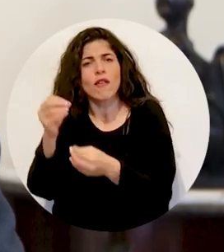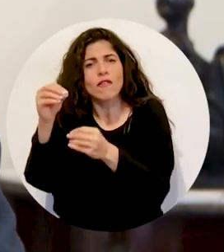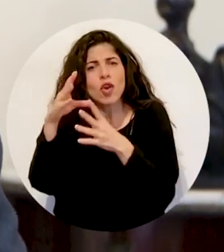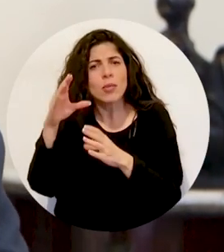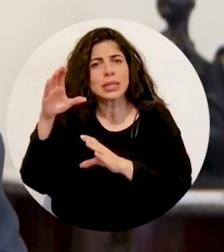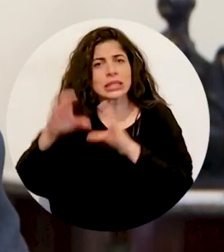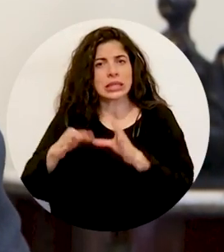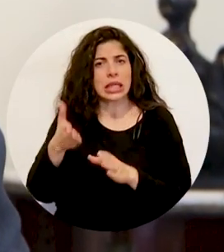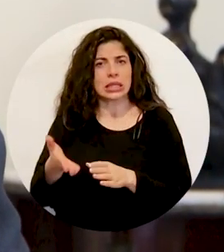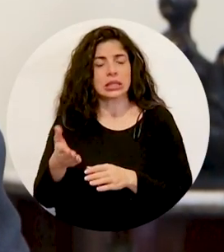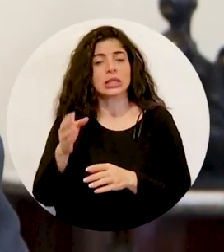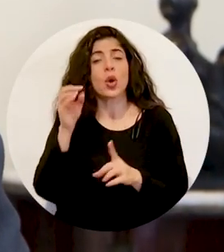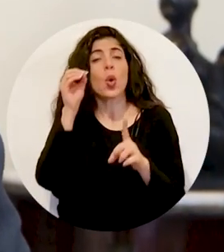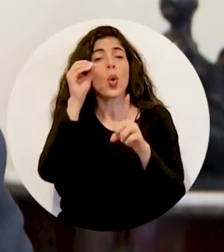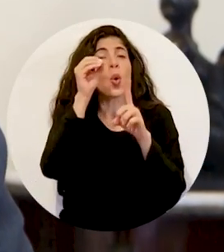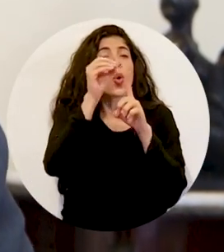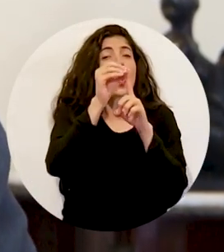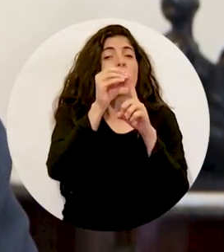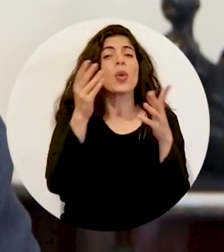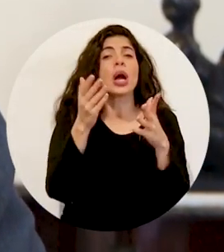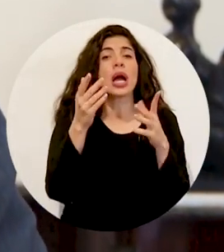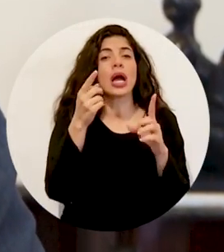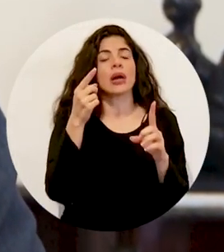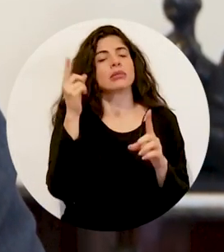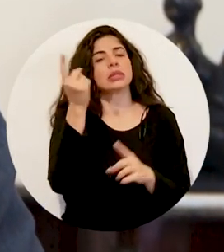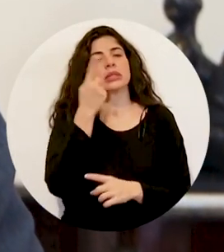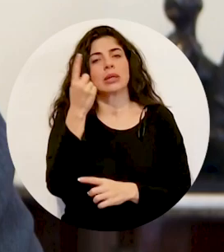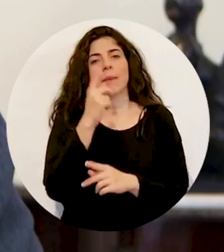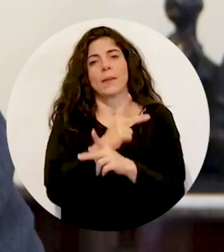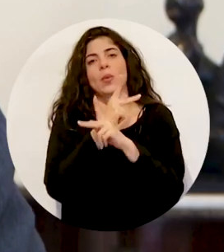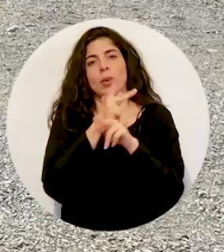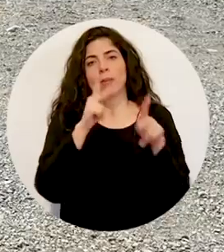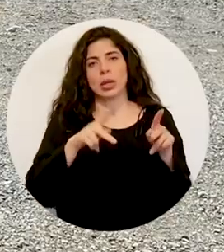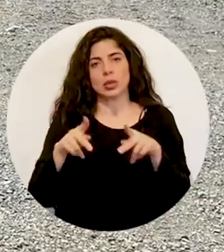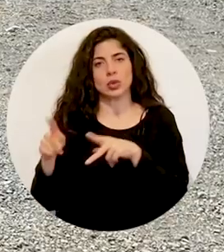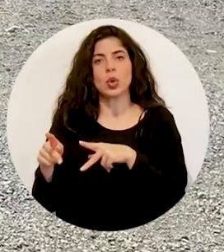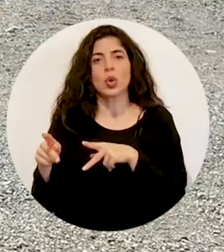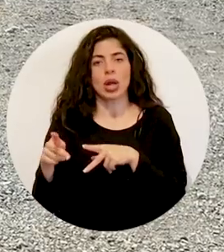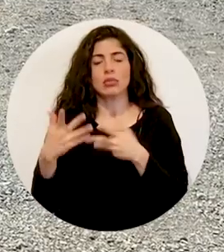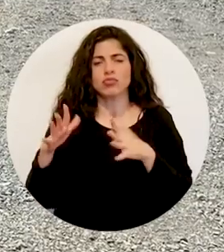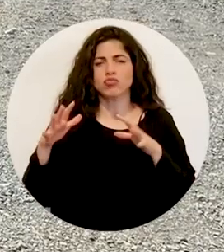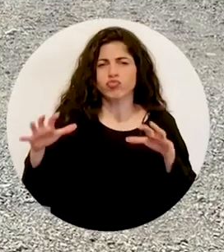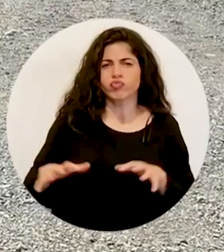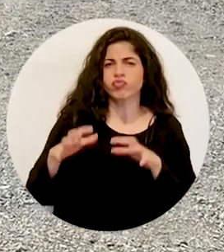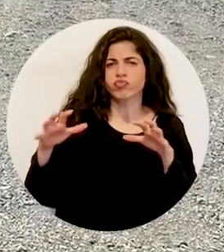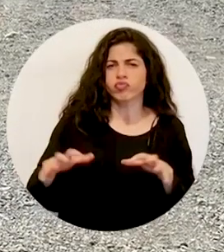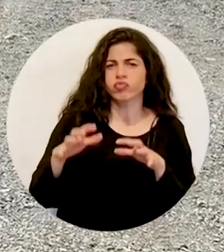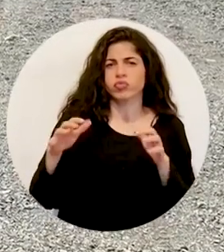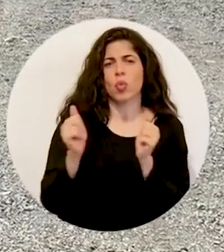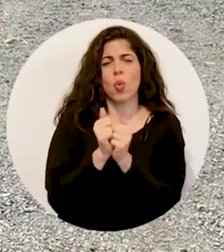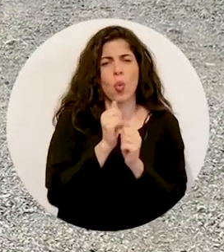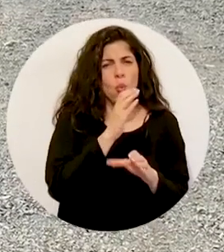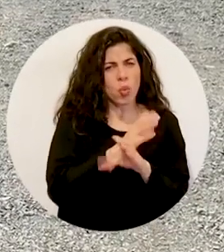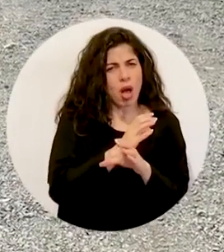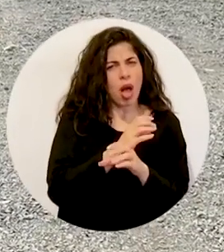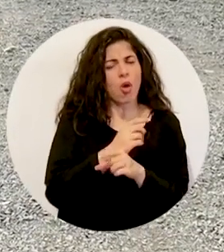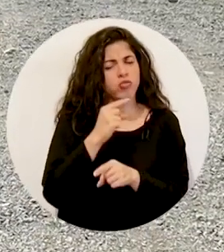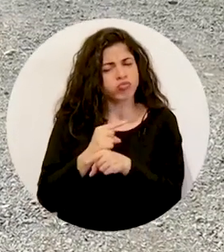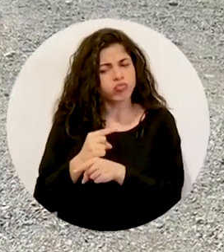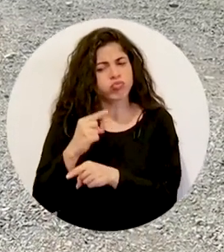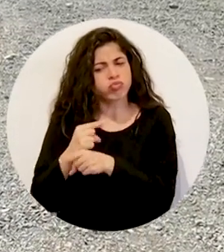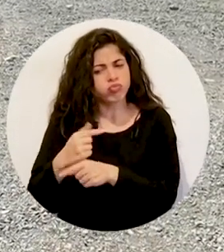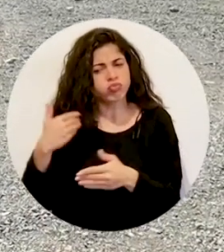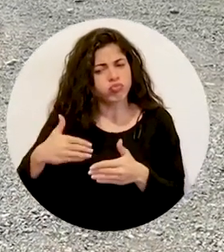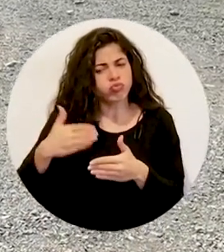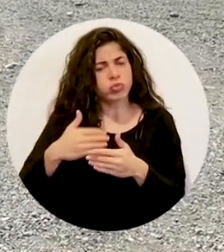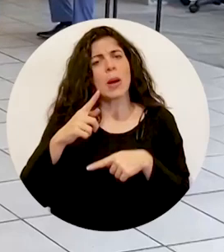que tienen como fin primordial proteger a las personas. Hemos actuado de manera cuidadosa y certera, y